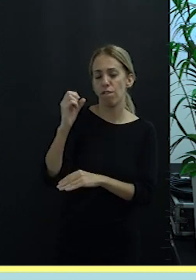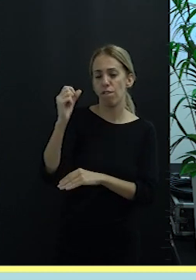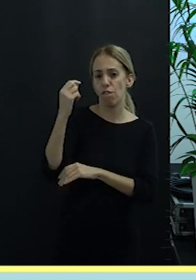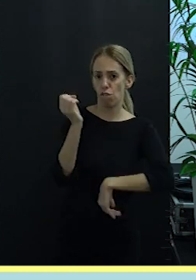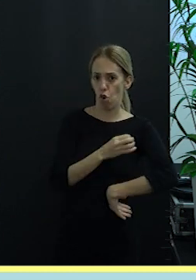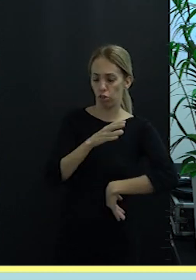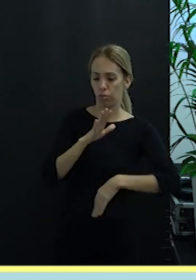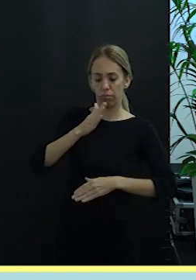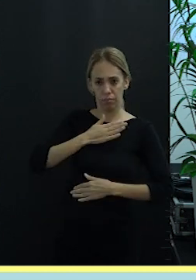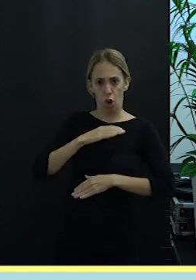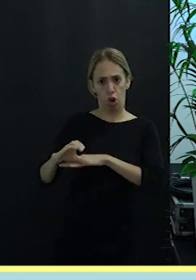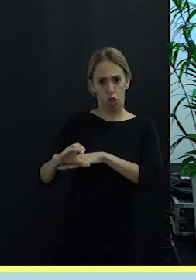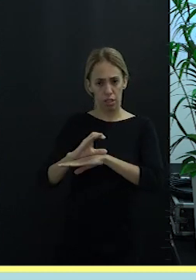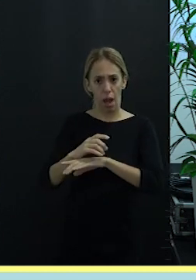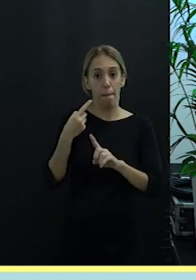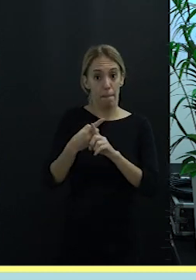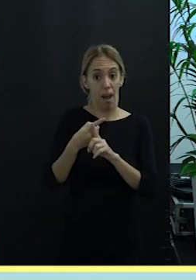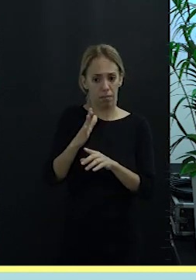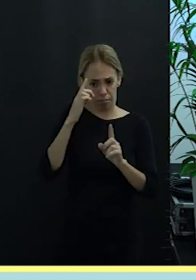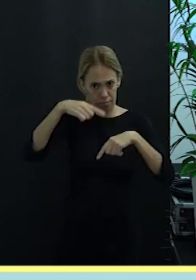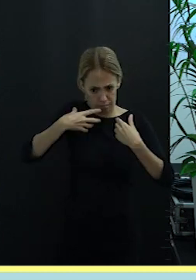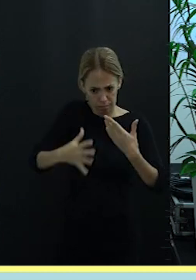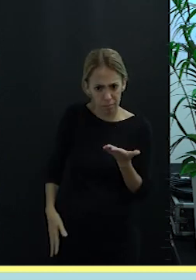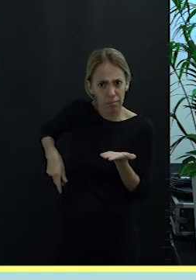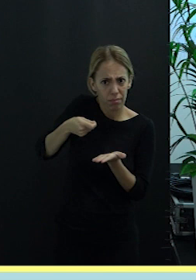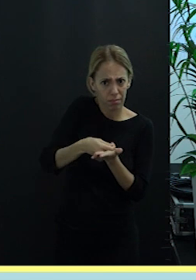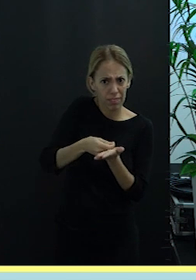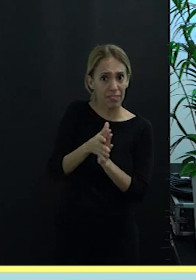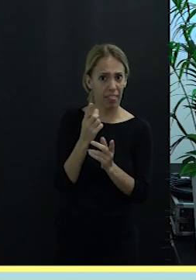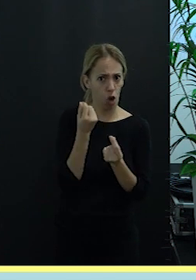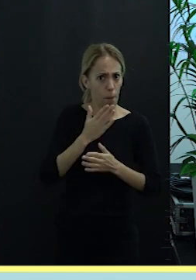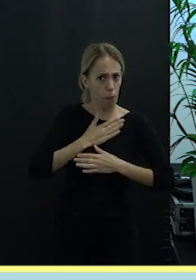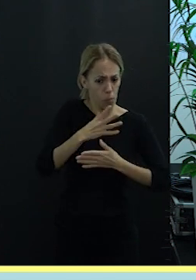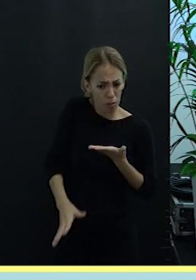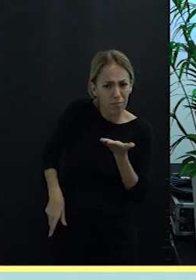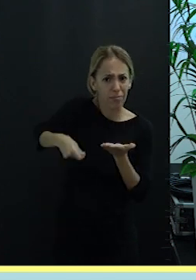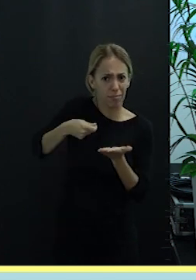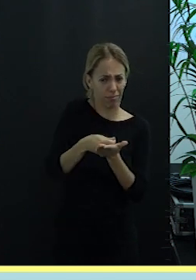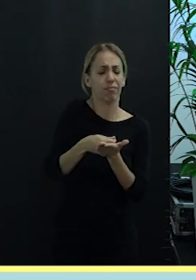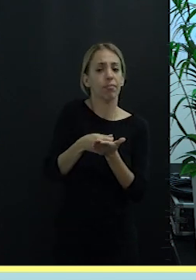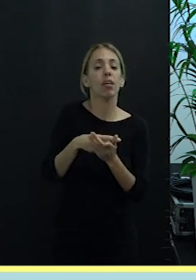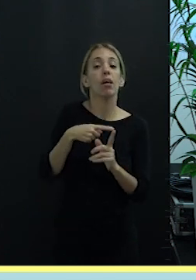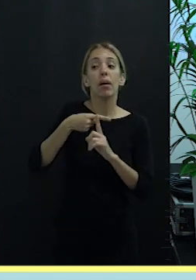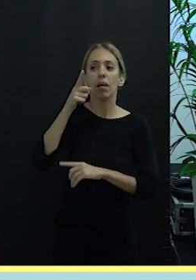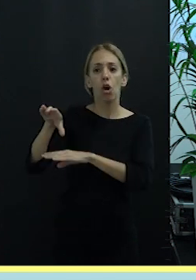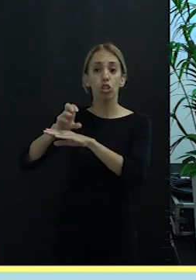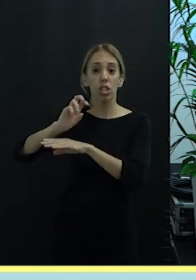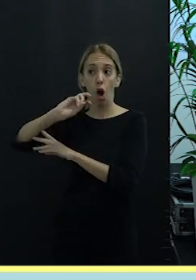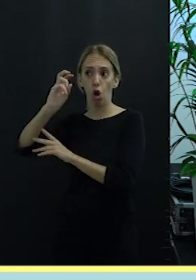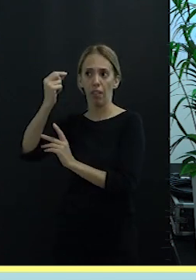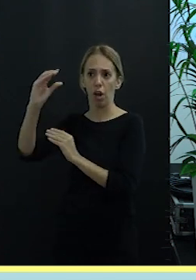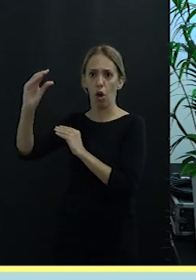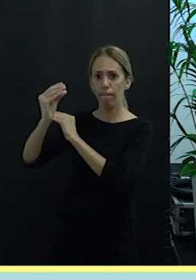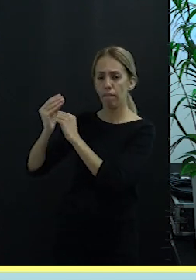propia consejería de su propio bolsillo ha puesto, fondos propios, gracias a los fondos que otras consejerías también